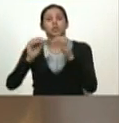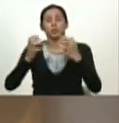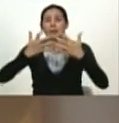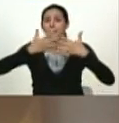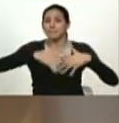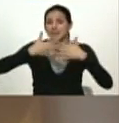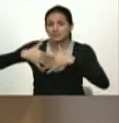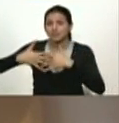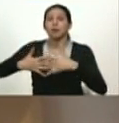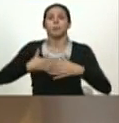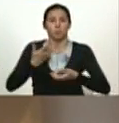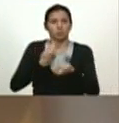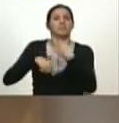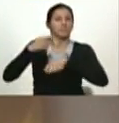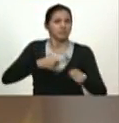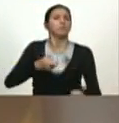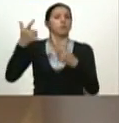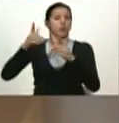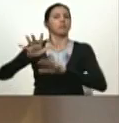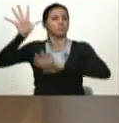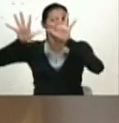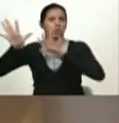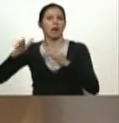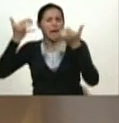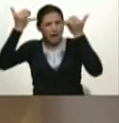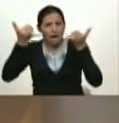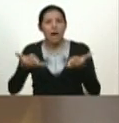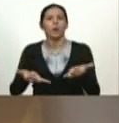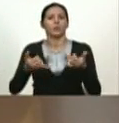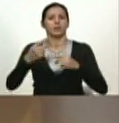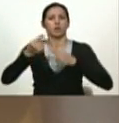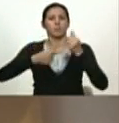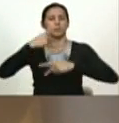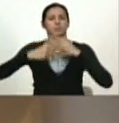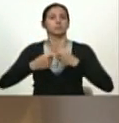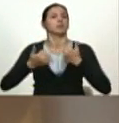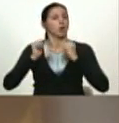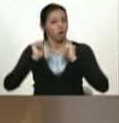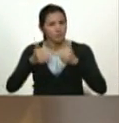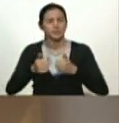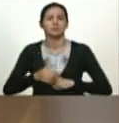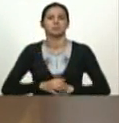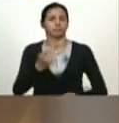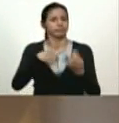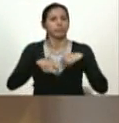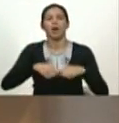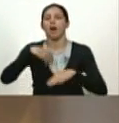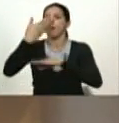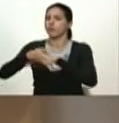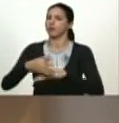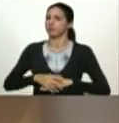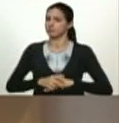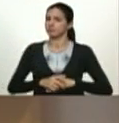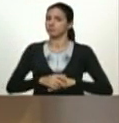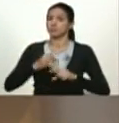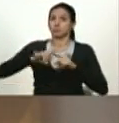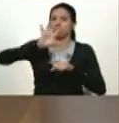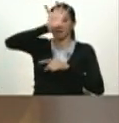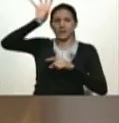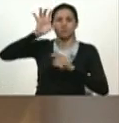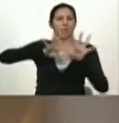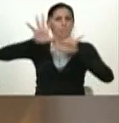exportadores del país los llamo es la hora de la economía productiva para la exportación y es la hora de la inversión en Venezuela